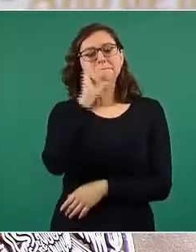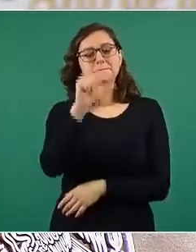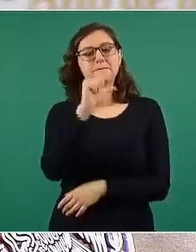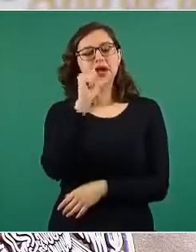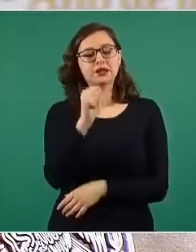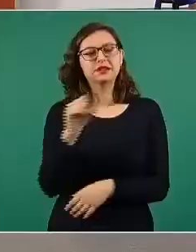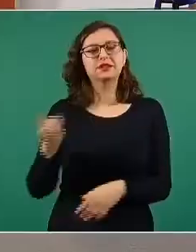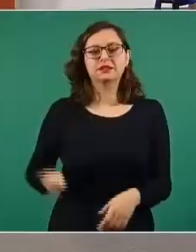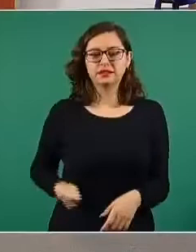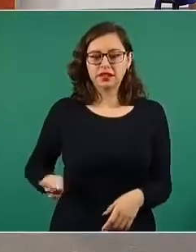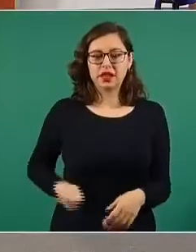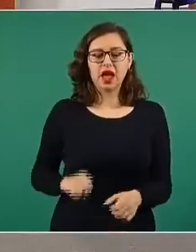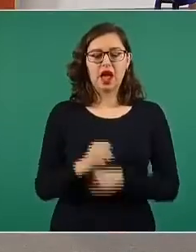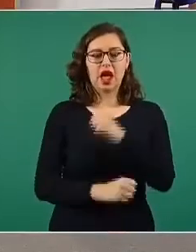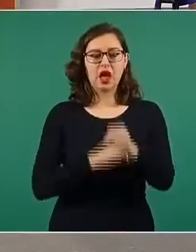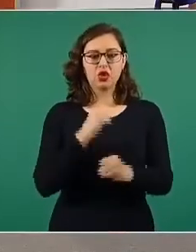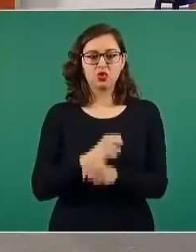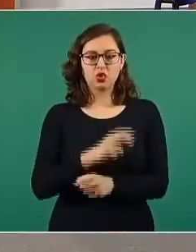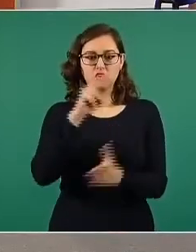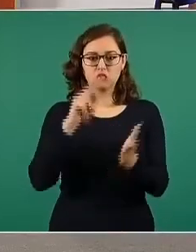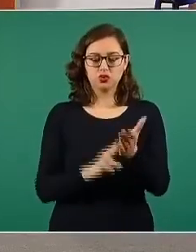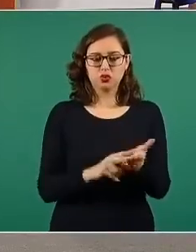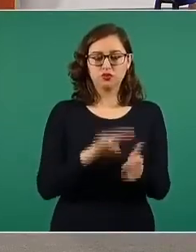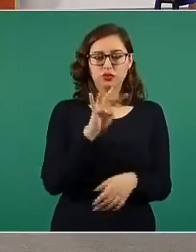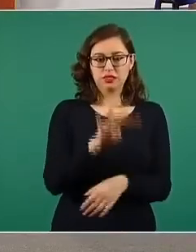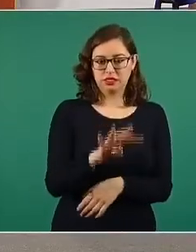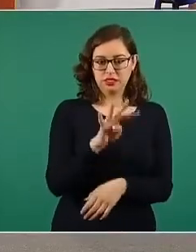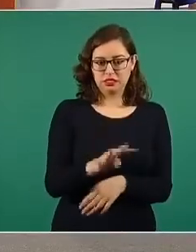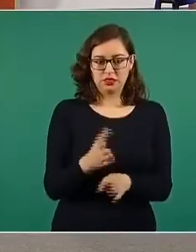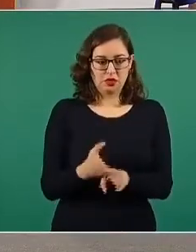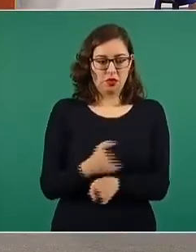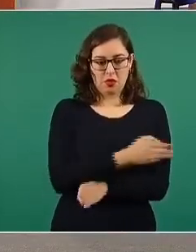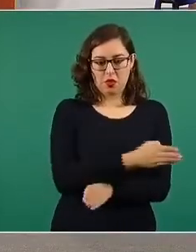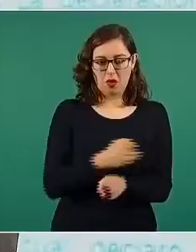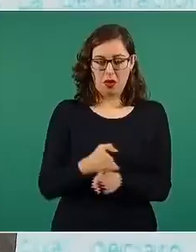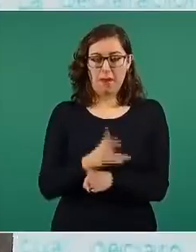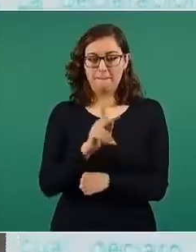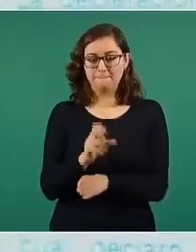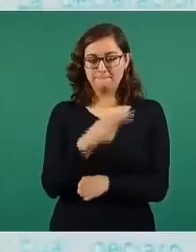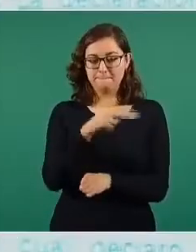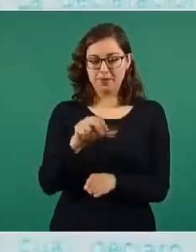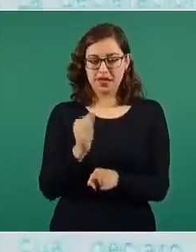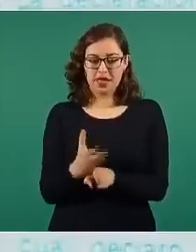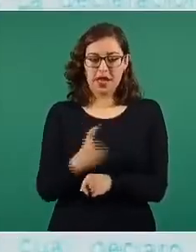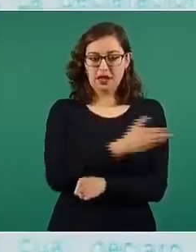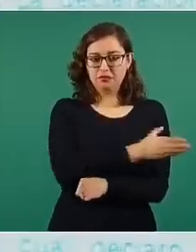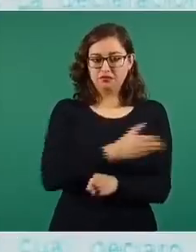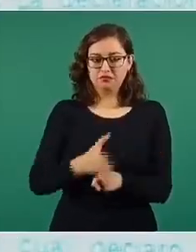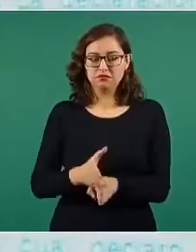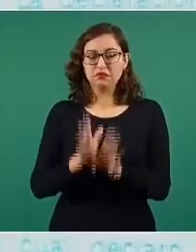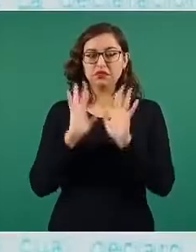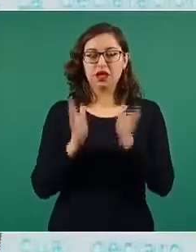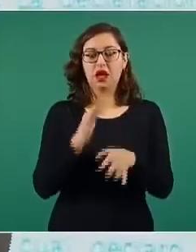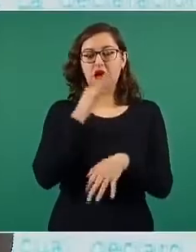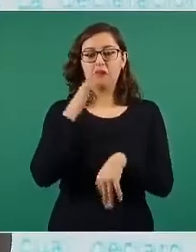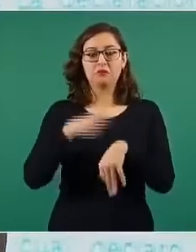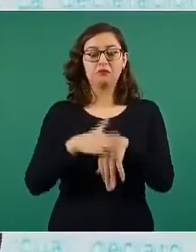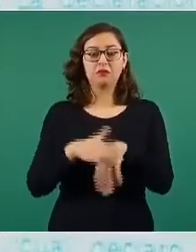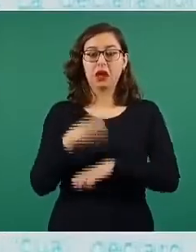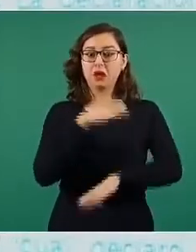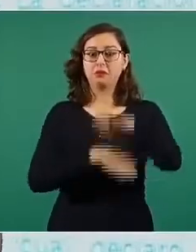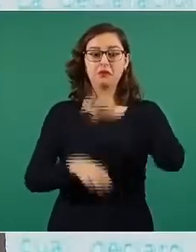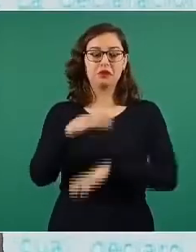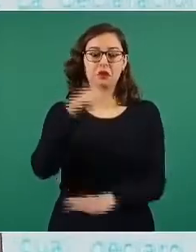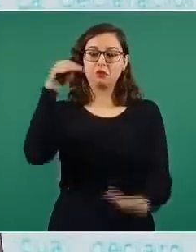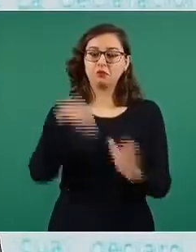interesante que en el año 2019, terminando la administración del señor Peña Nieto, la empresa declara en cero. Es decir, no